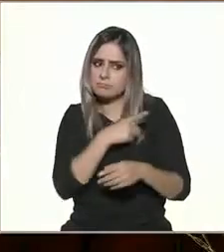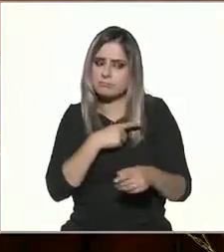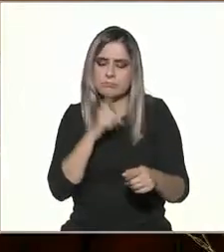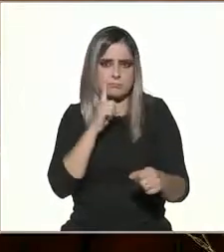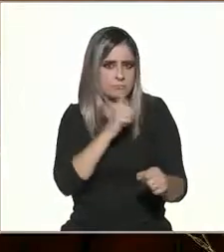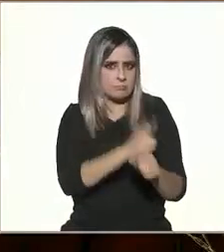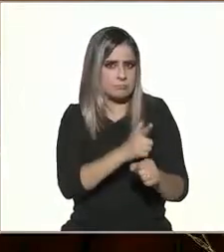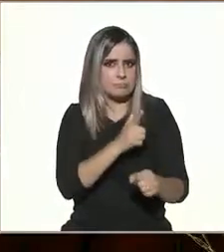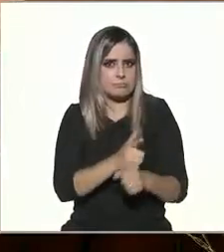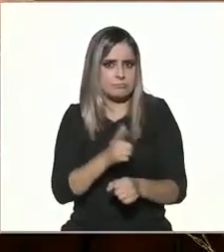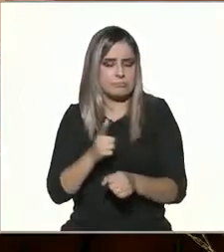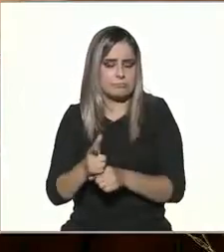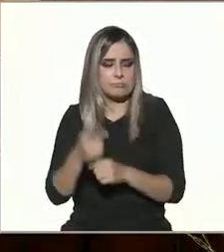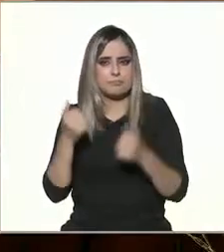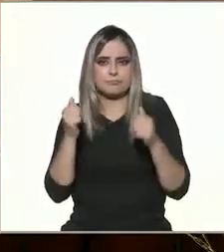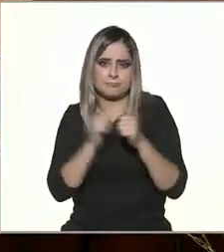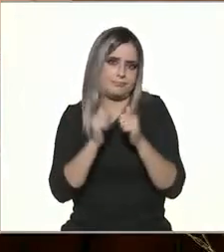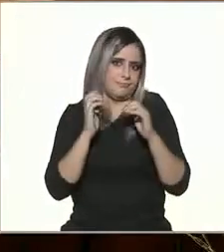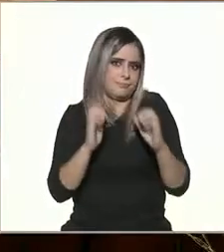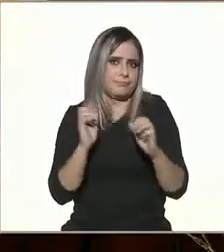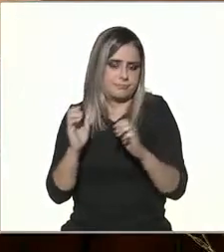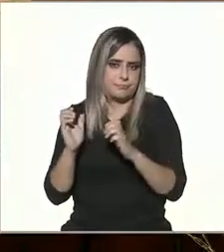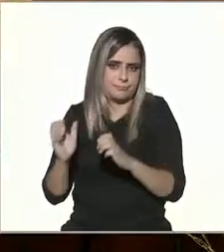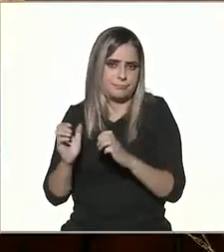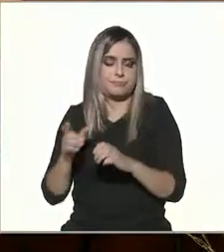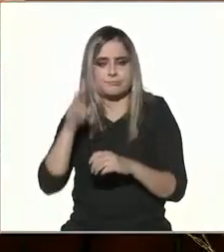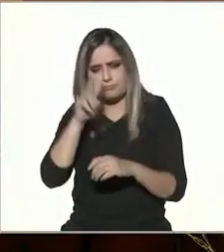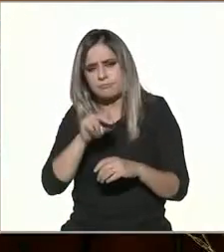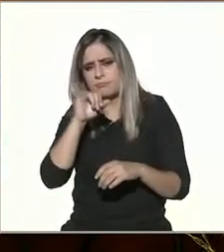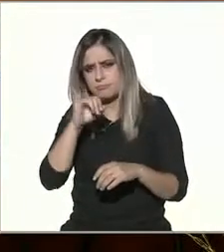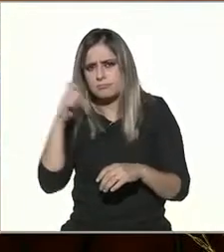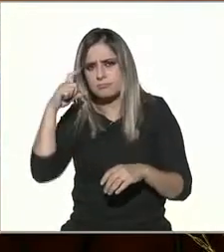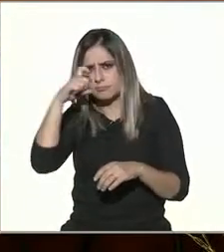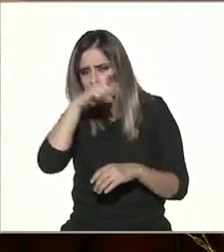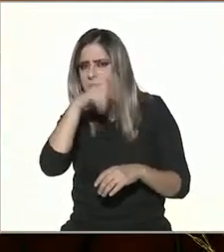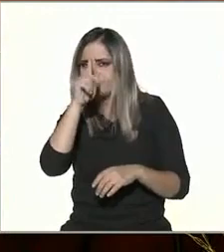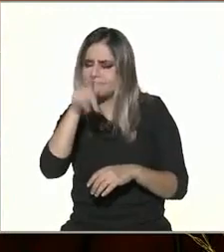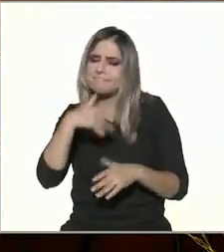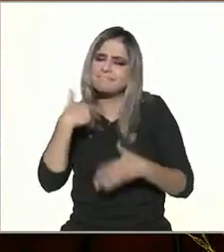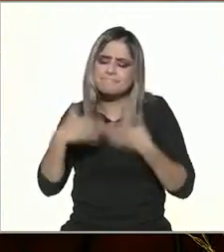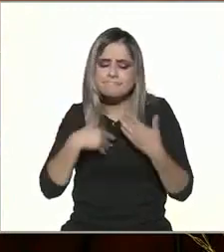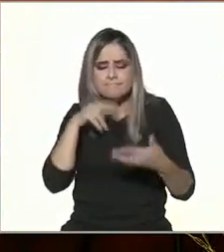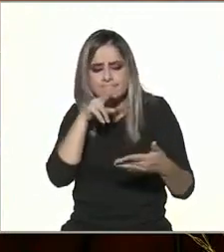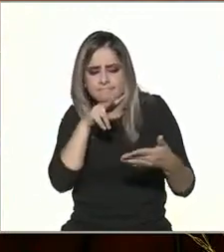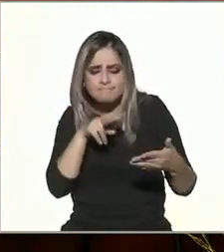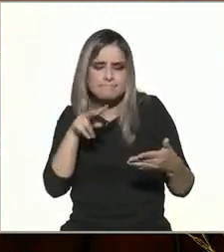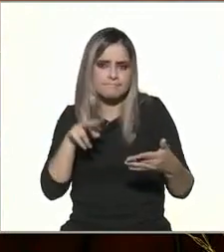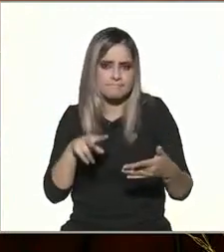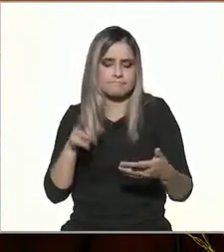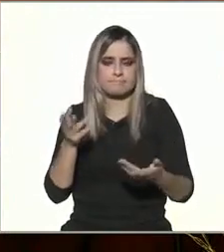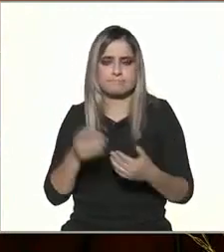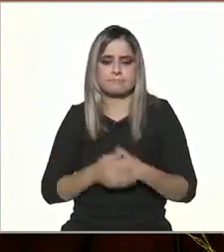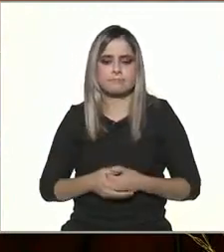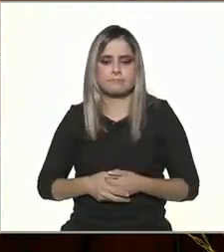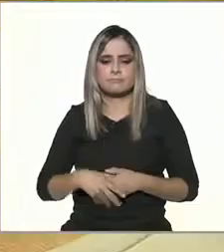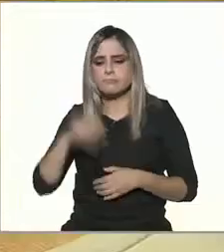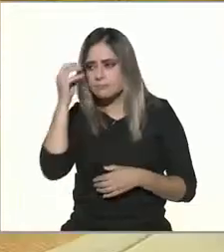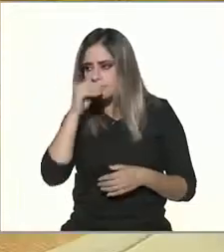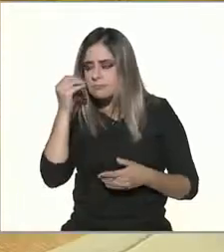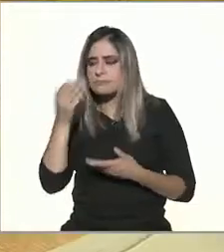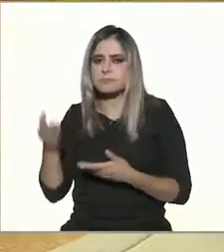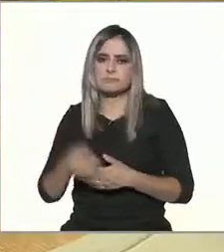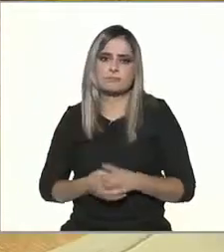mueve los medios. Entonces, creo que es un gran reto, pero hasta lo veo divertido, ¿no? Ver cómo se mueven los hilos. Entonces, ¿qué piensas al